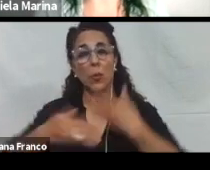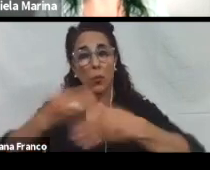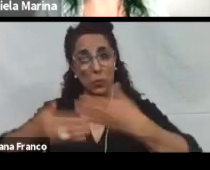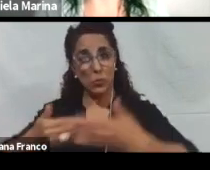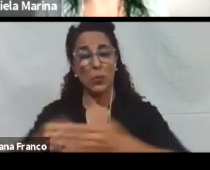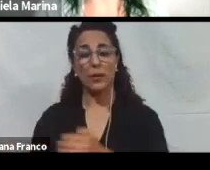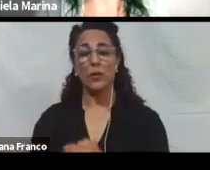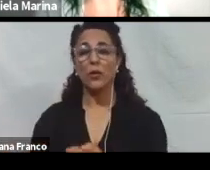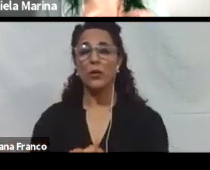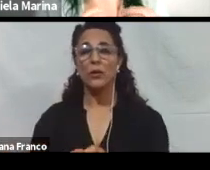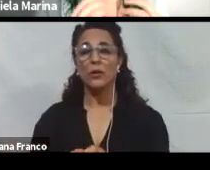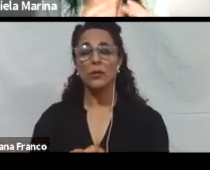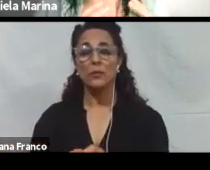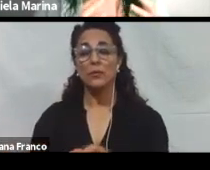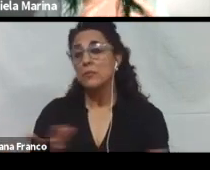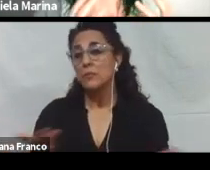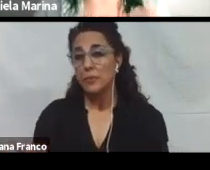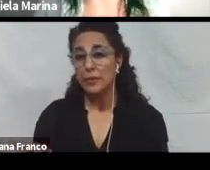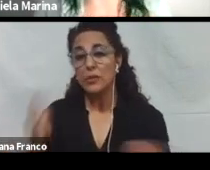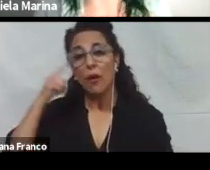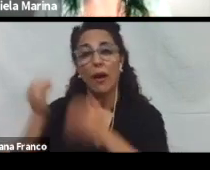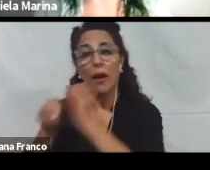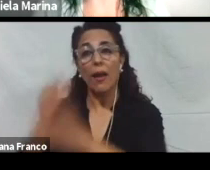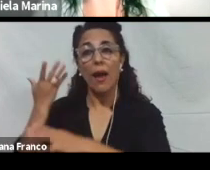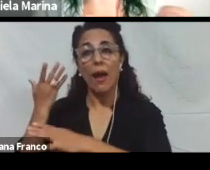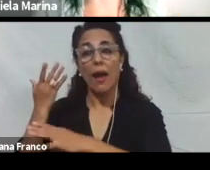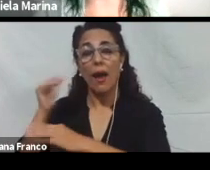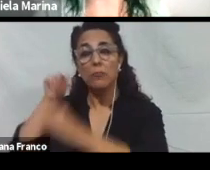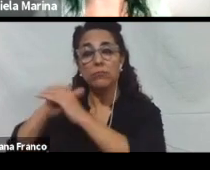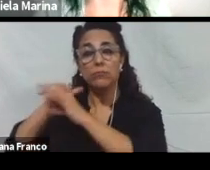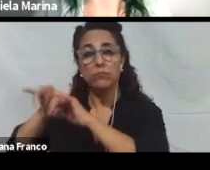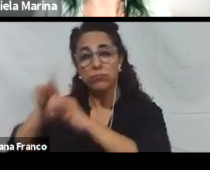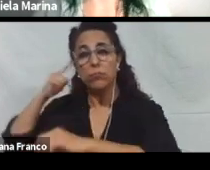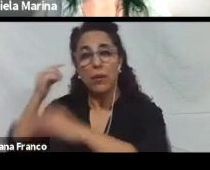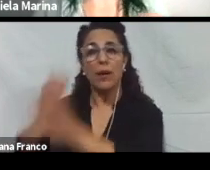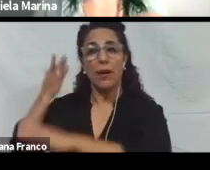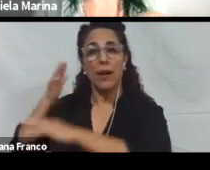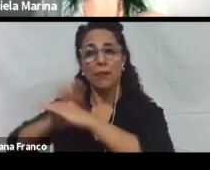crear la documentación que hagamos de manera accesible.